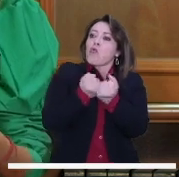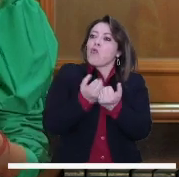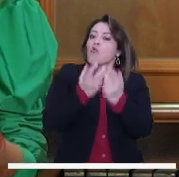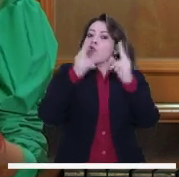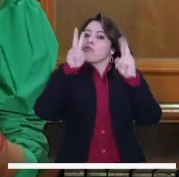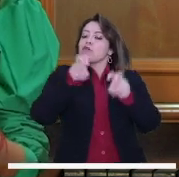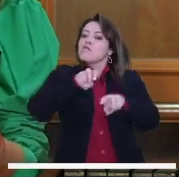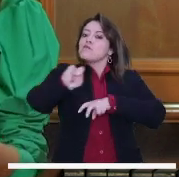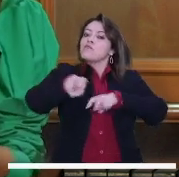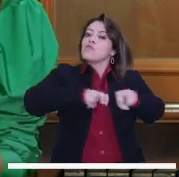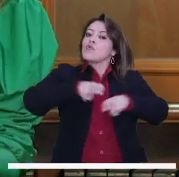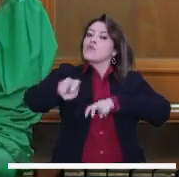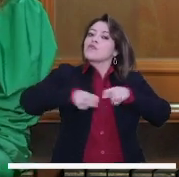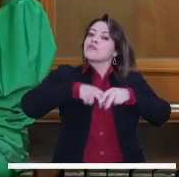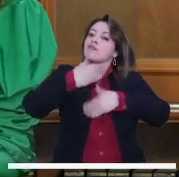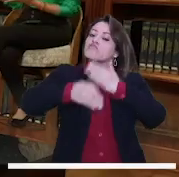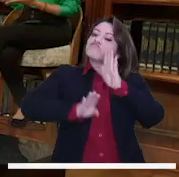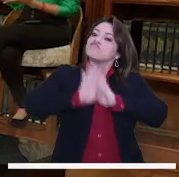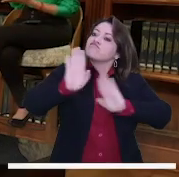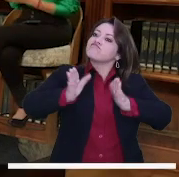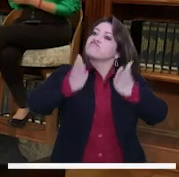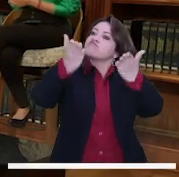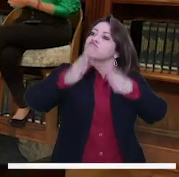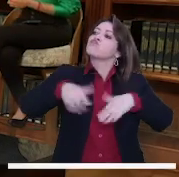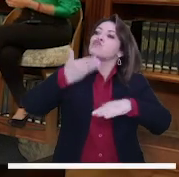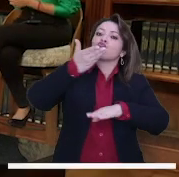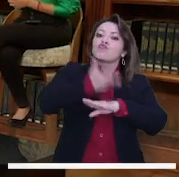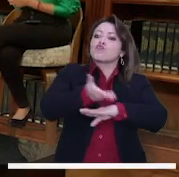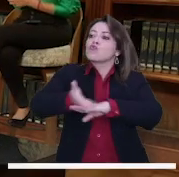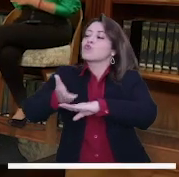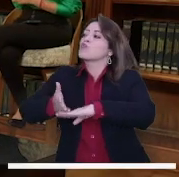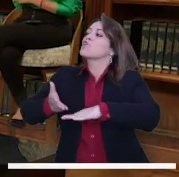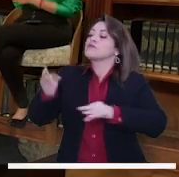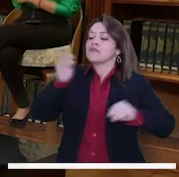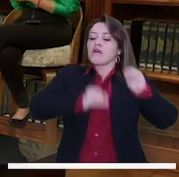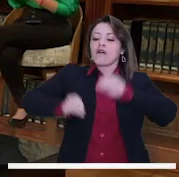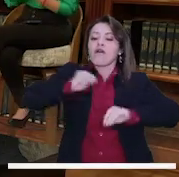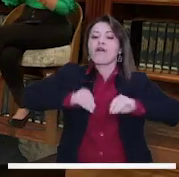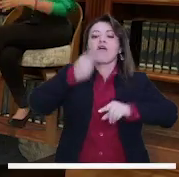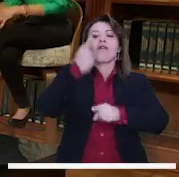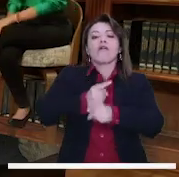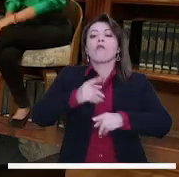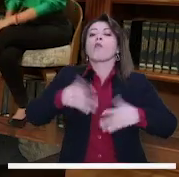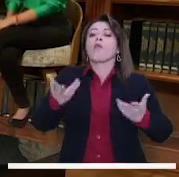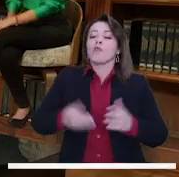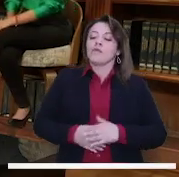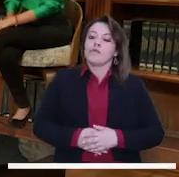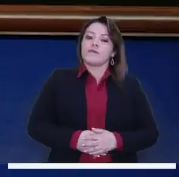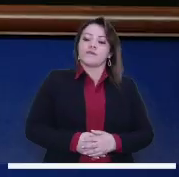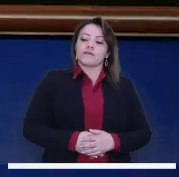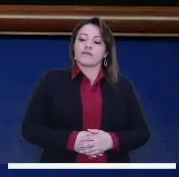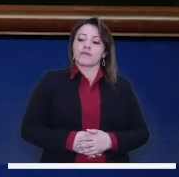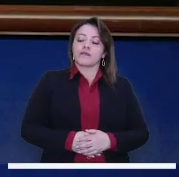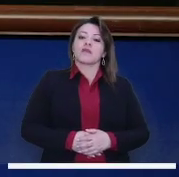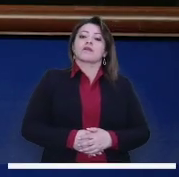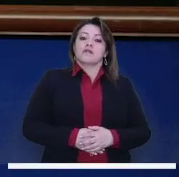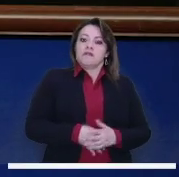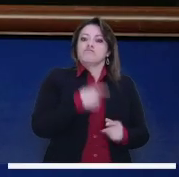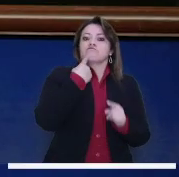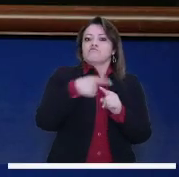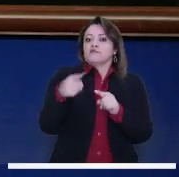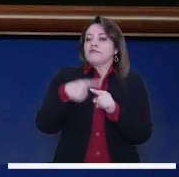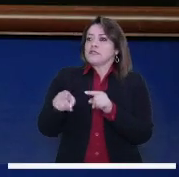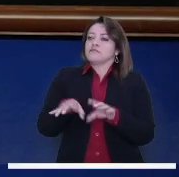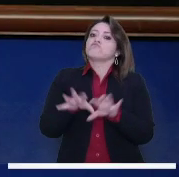pendientes de que esos temas de movilidad se vayan avanzando y que también esas propuestas que tienen ustedes se puedan cumplir en el camino? Nosotros hemos hecho